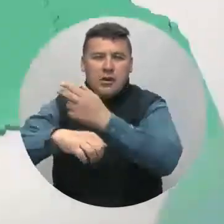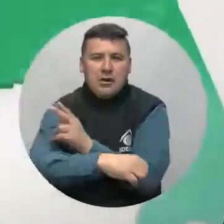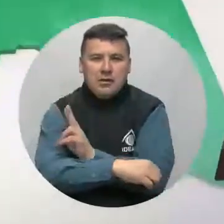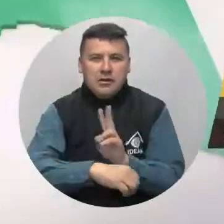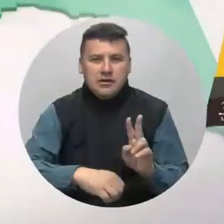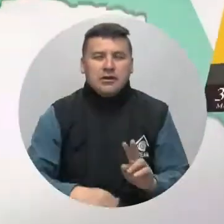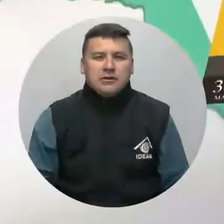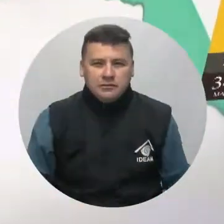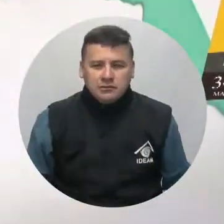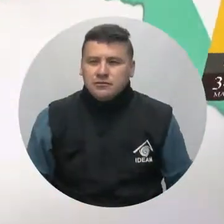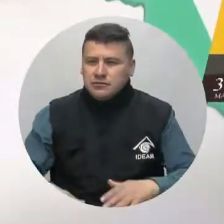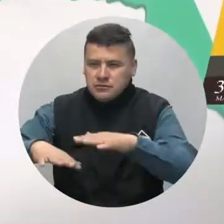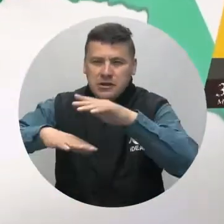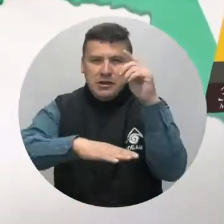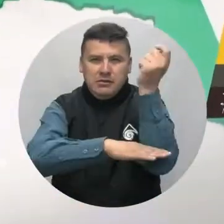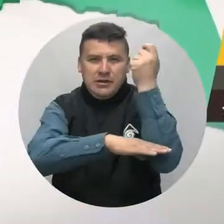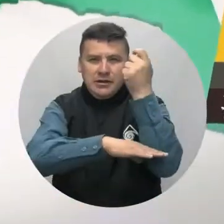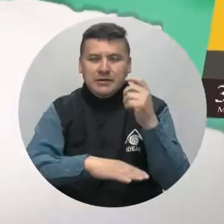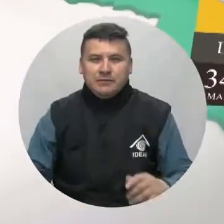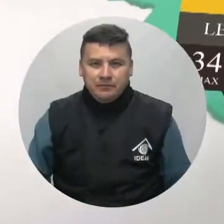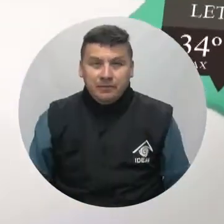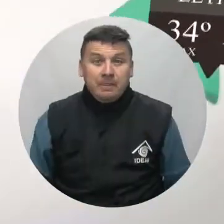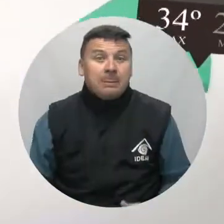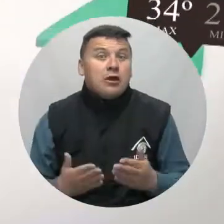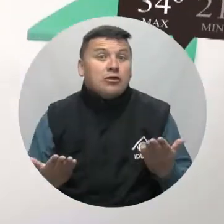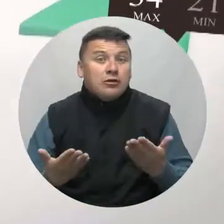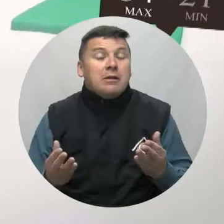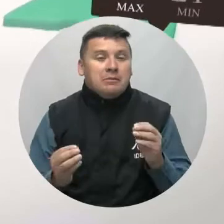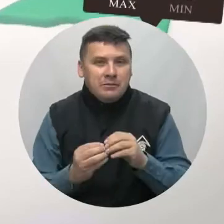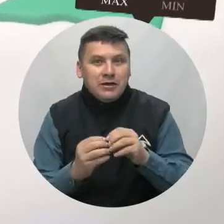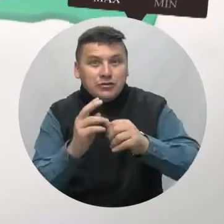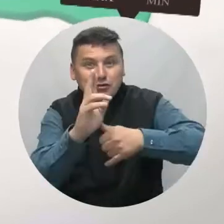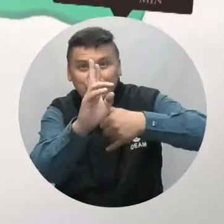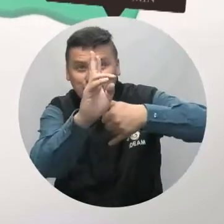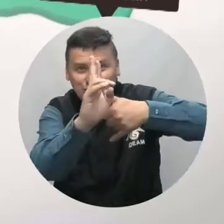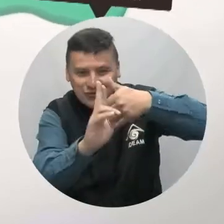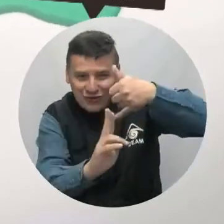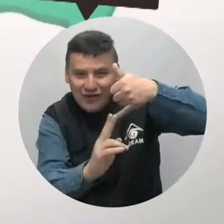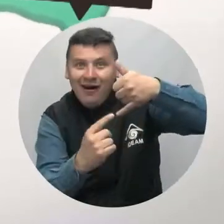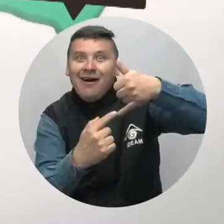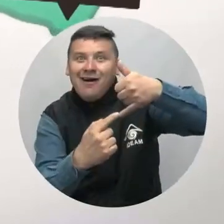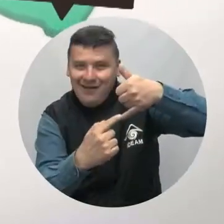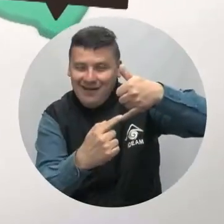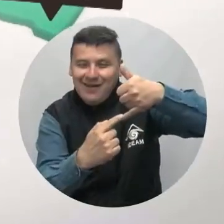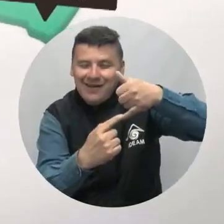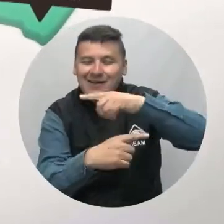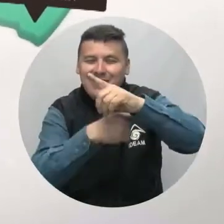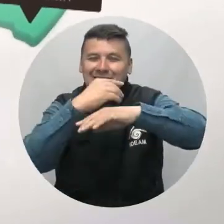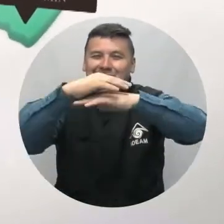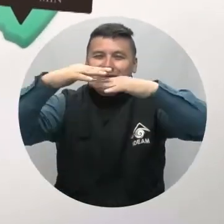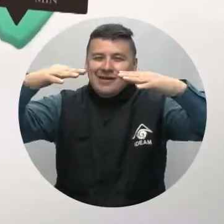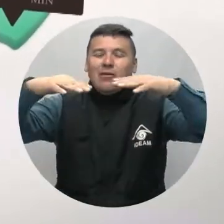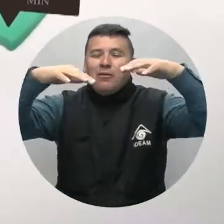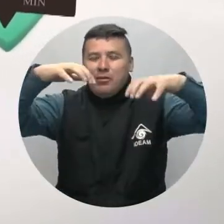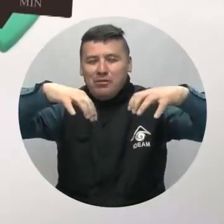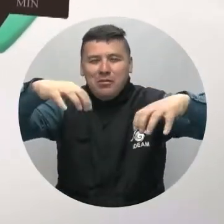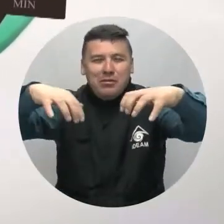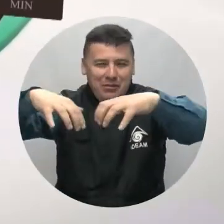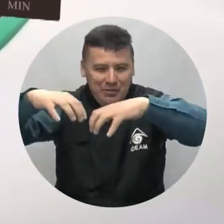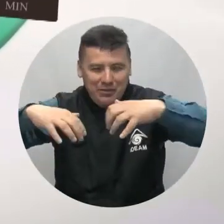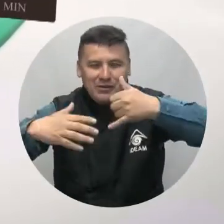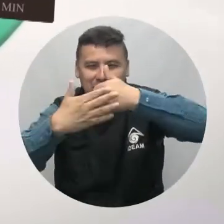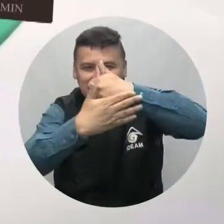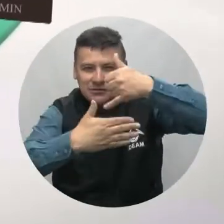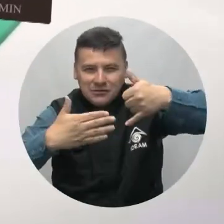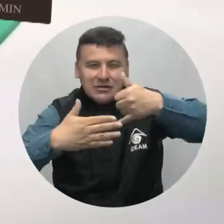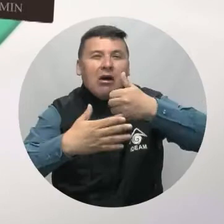oriente del Pichada y sectores del Meta. Mientras tanto, si seguimos al sur del país, vemos que los cielos también dejarán caer sus lluvias